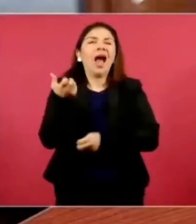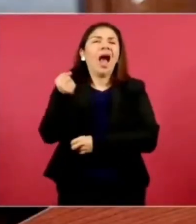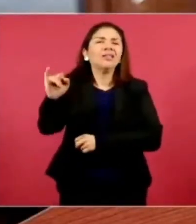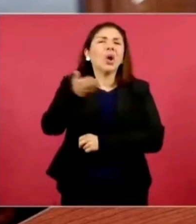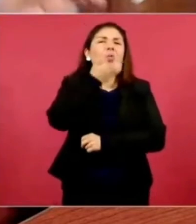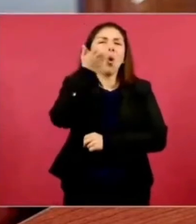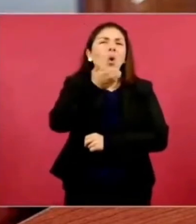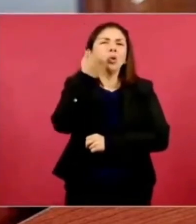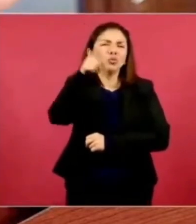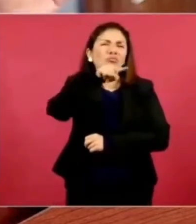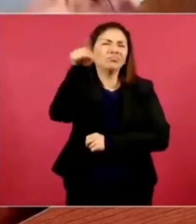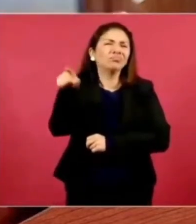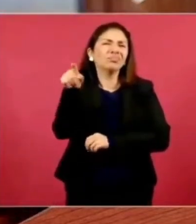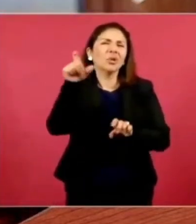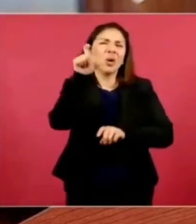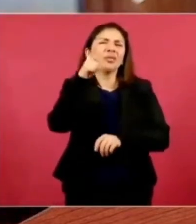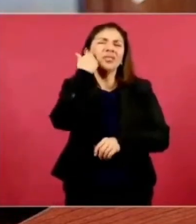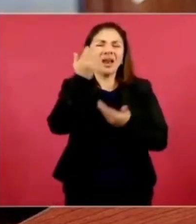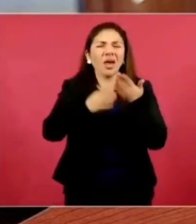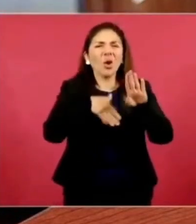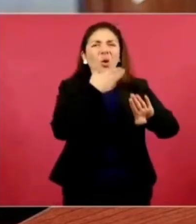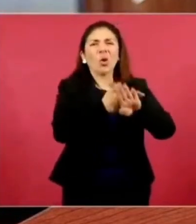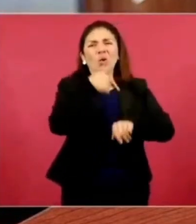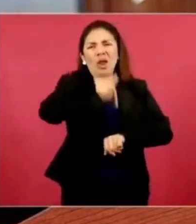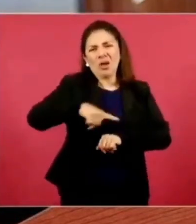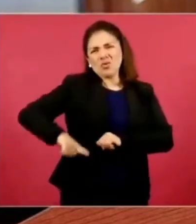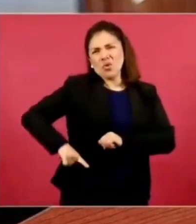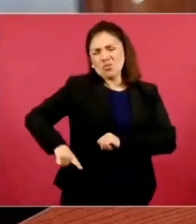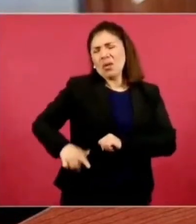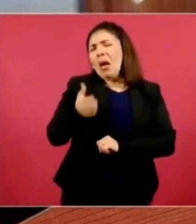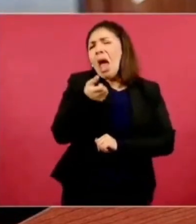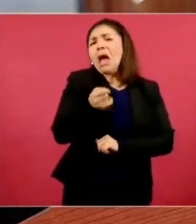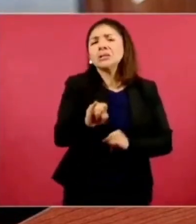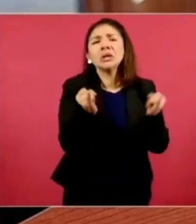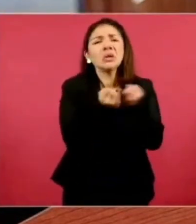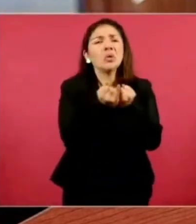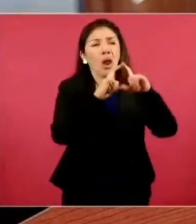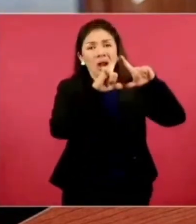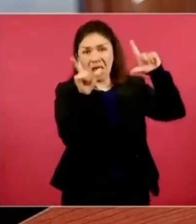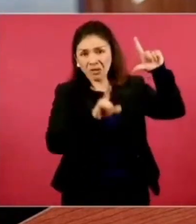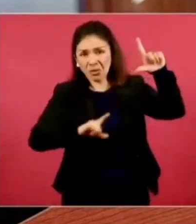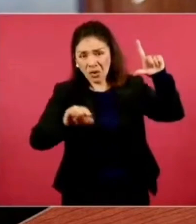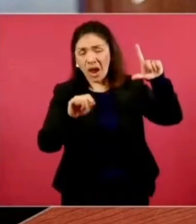tanto a nivel nacional como en algunos estados.